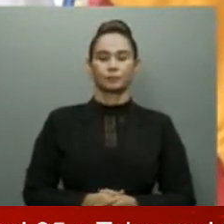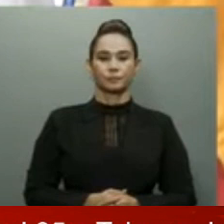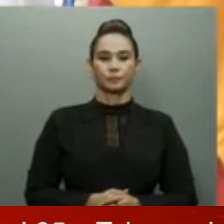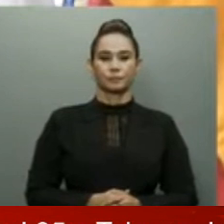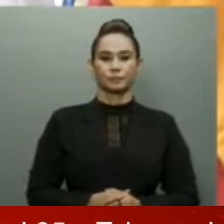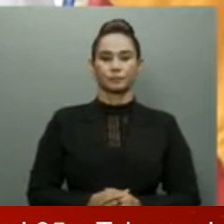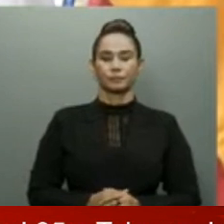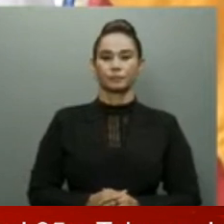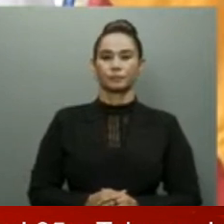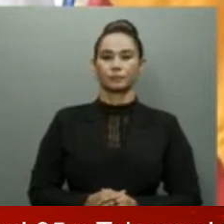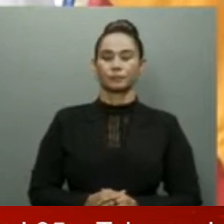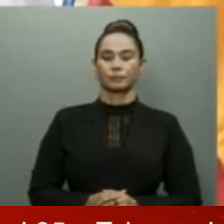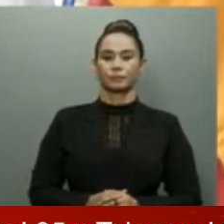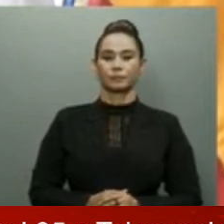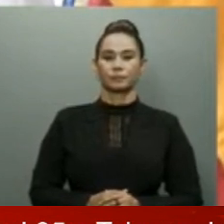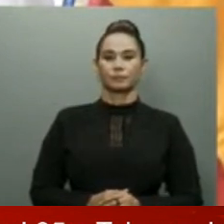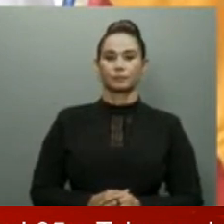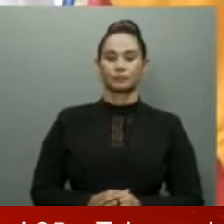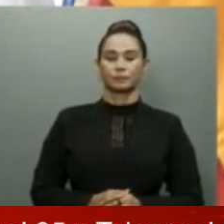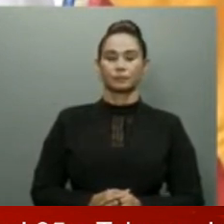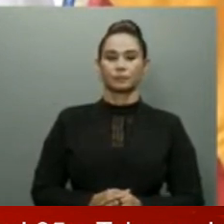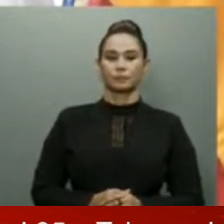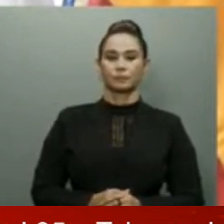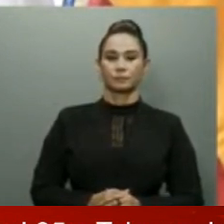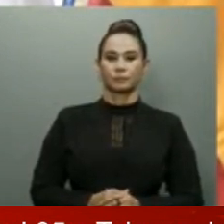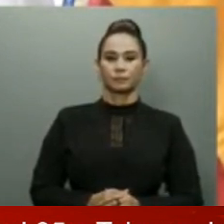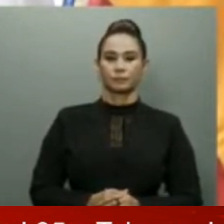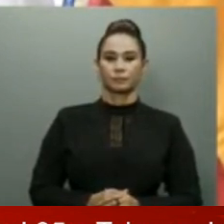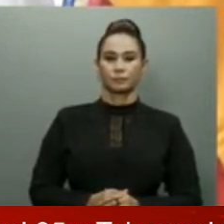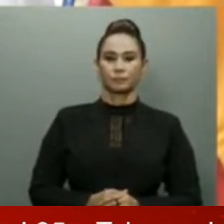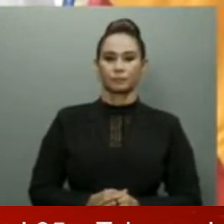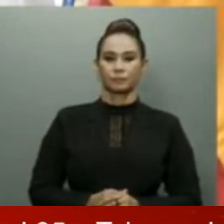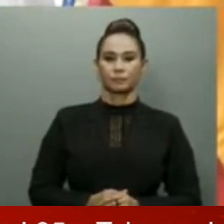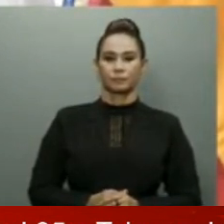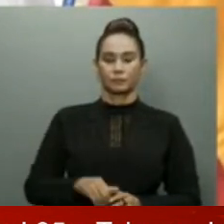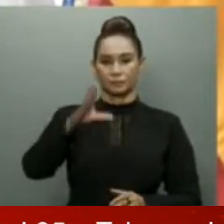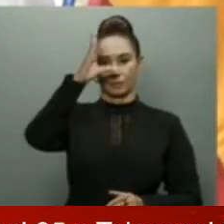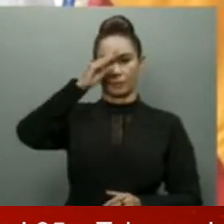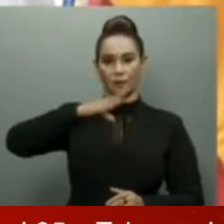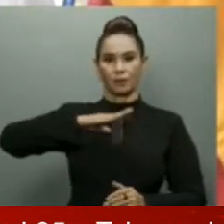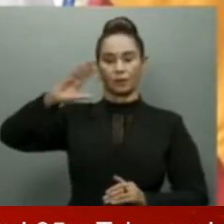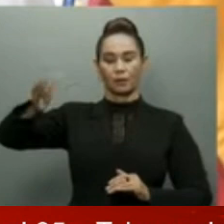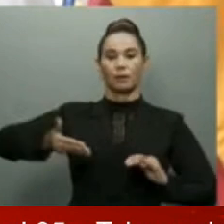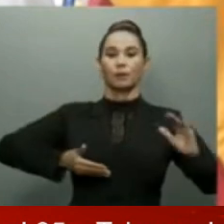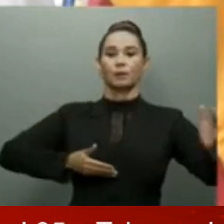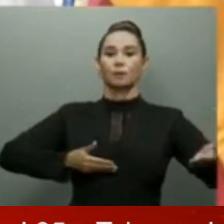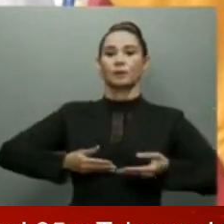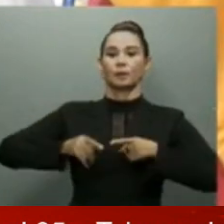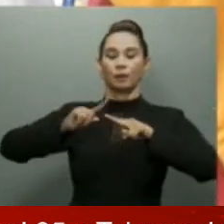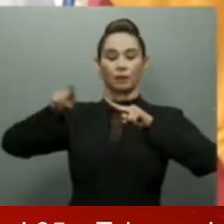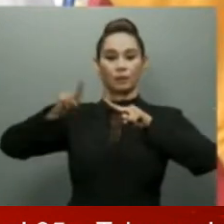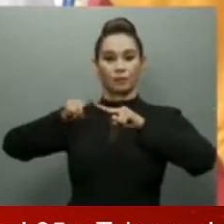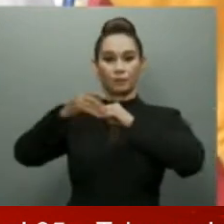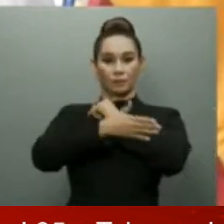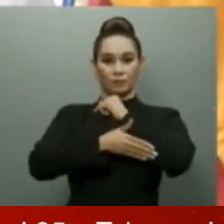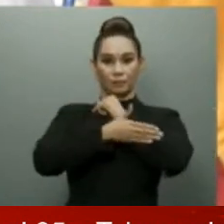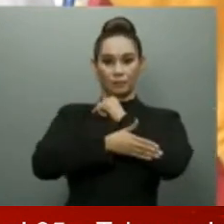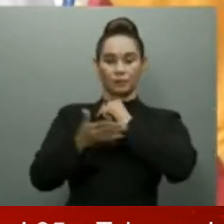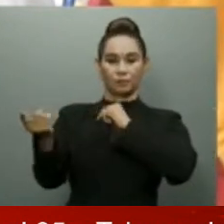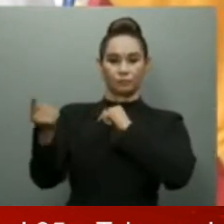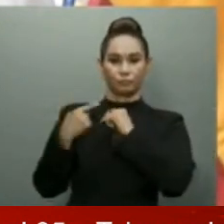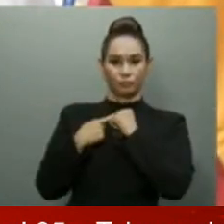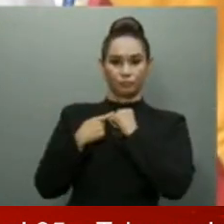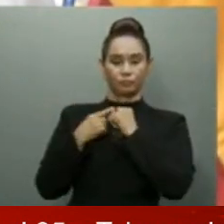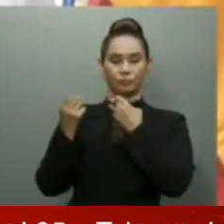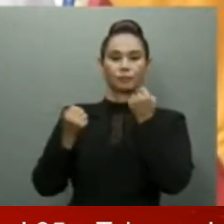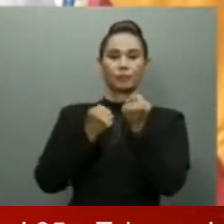Señores invitados que han venido de diferentes países del mundo para contribuir